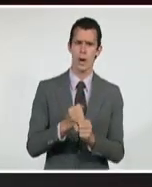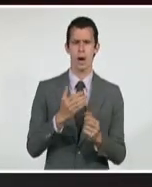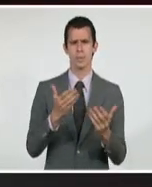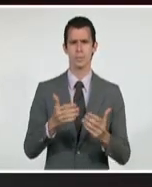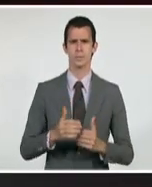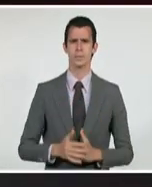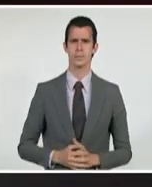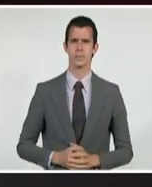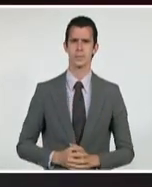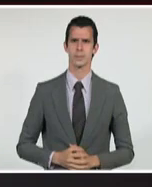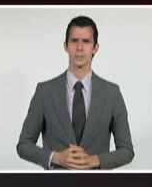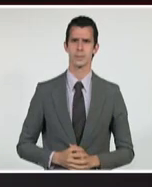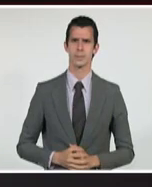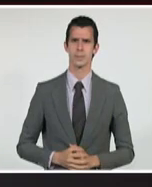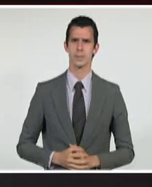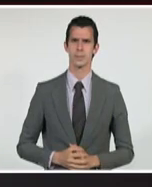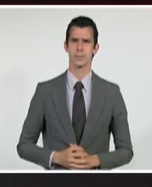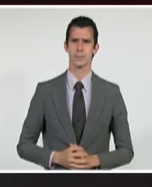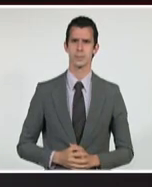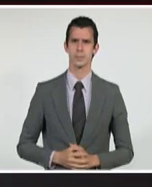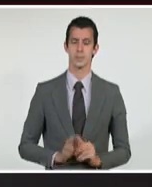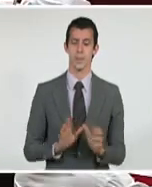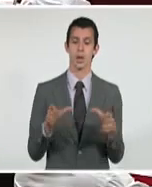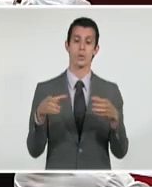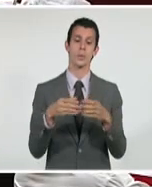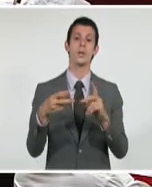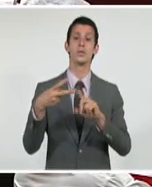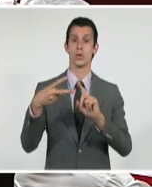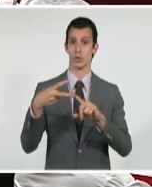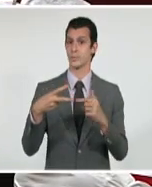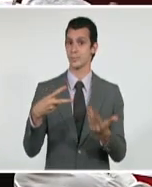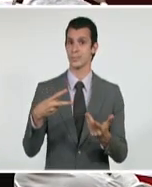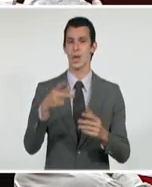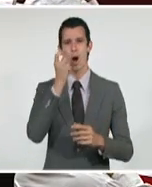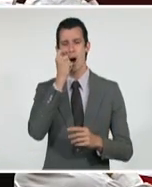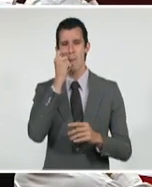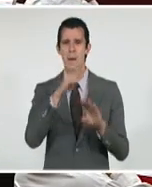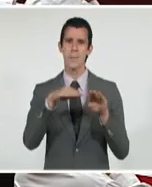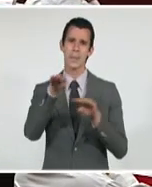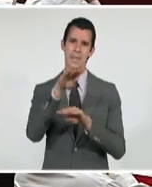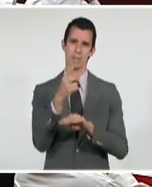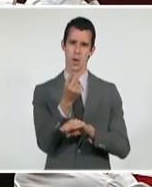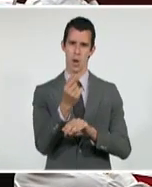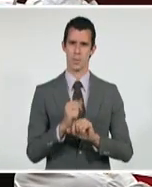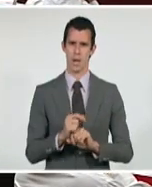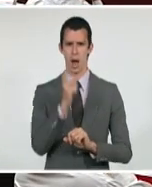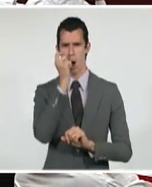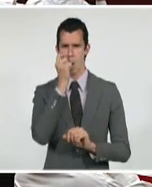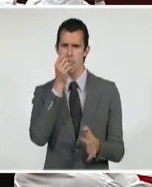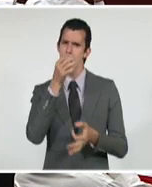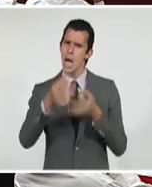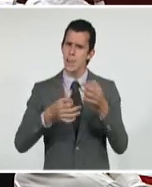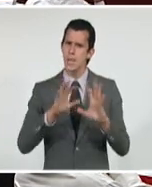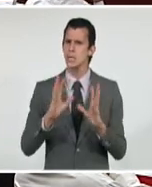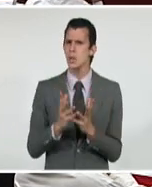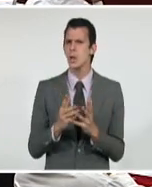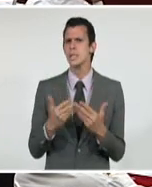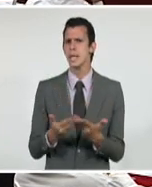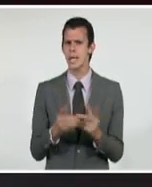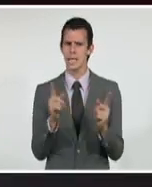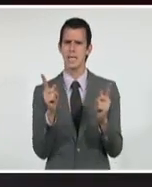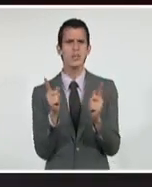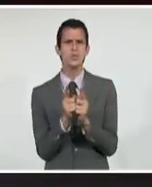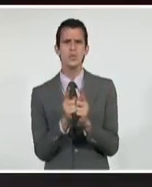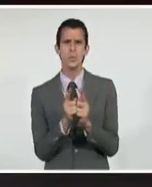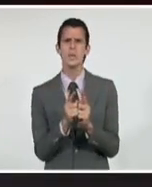Económicos y Sociales, el viceprimer ministro y titular de Economía y Planificación, Alejandro Gil Fernández, presentó una reseña de la